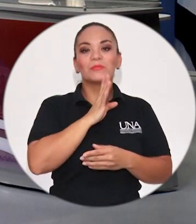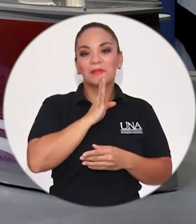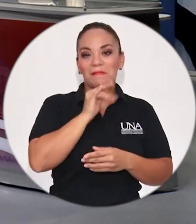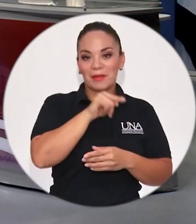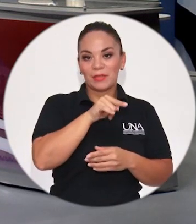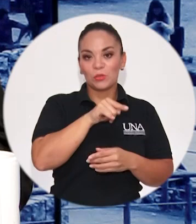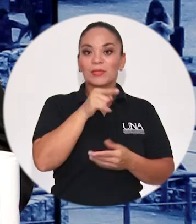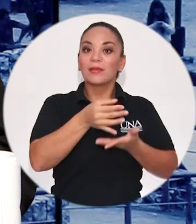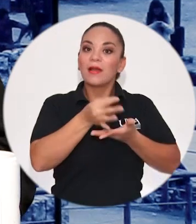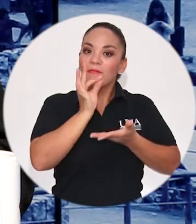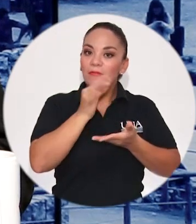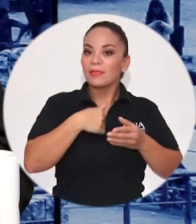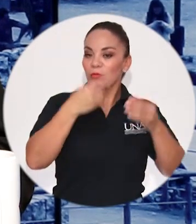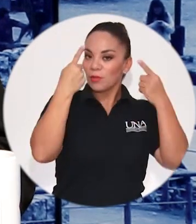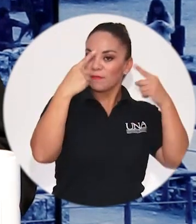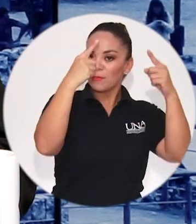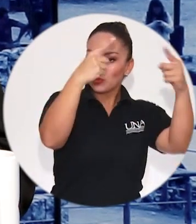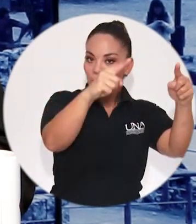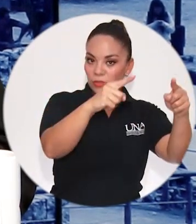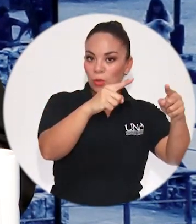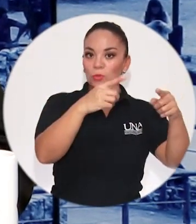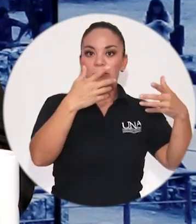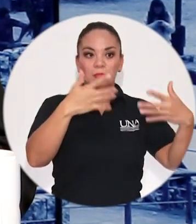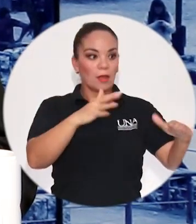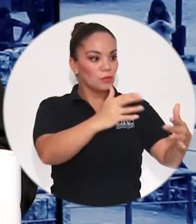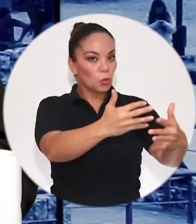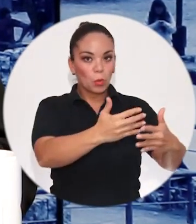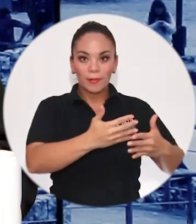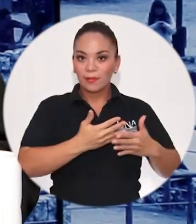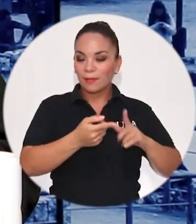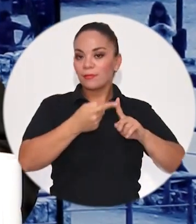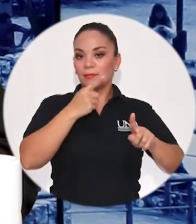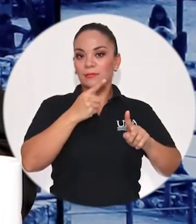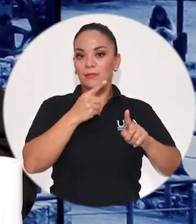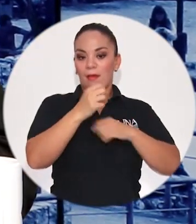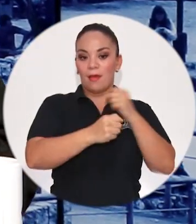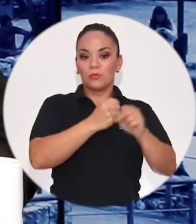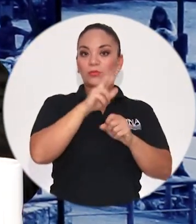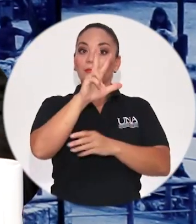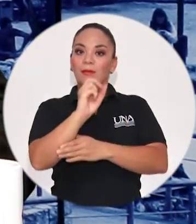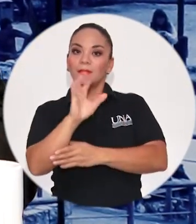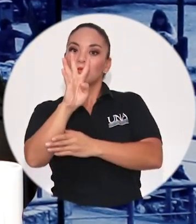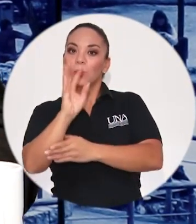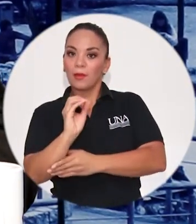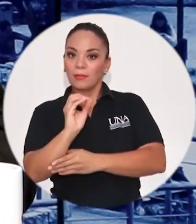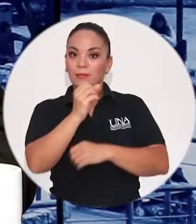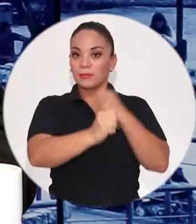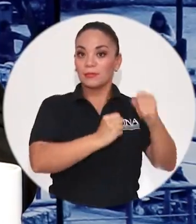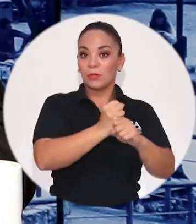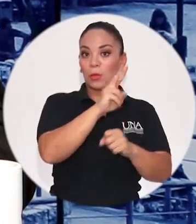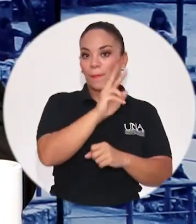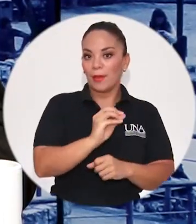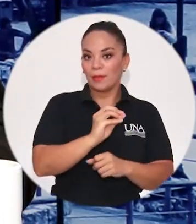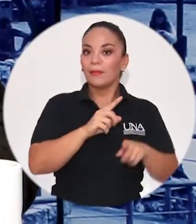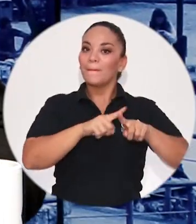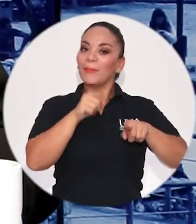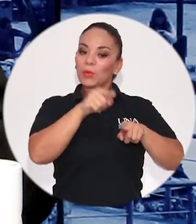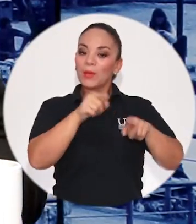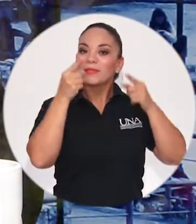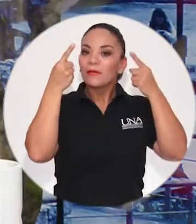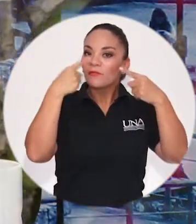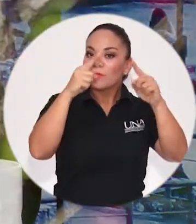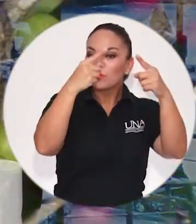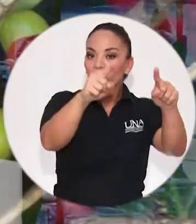reputación documentada prácticamente de los años 30 y 40 del siglo XX. Sin embargo, esa reputación no